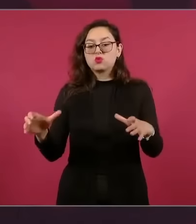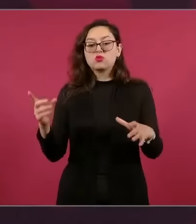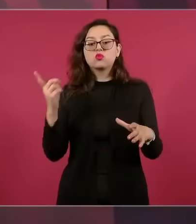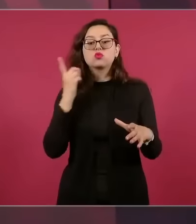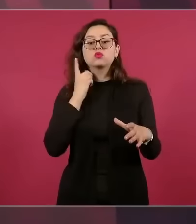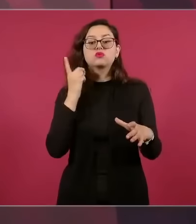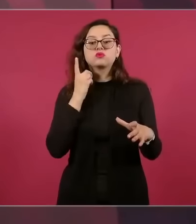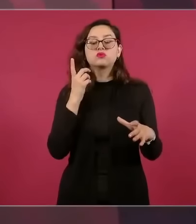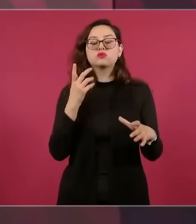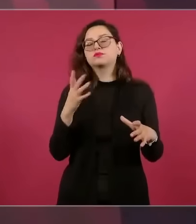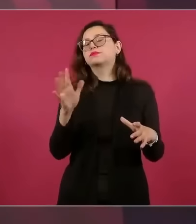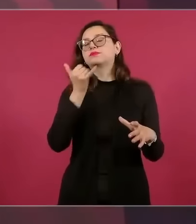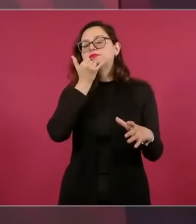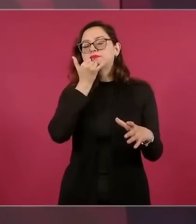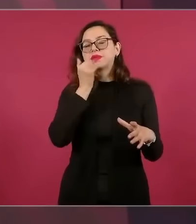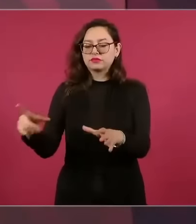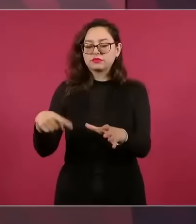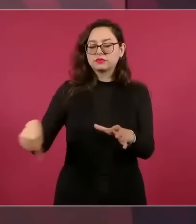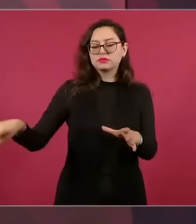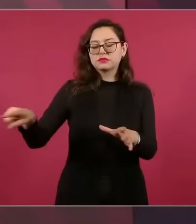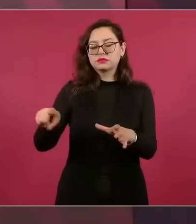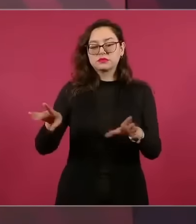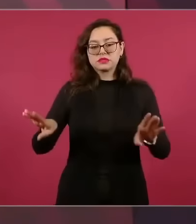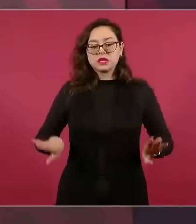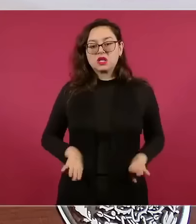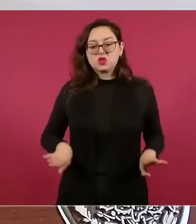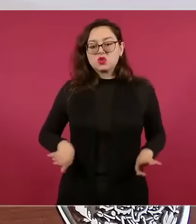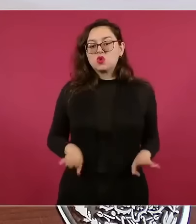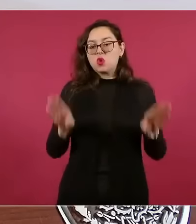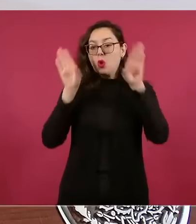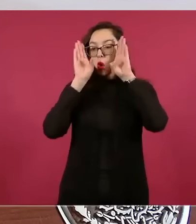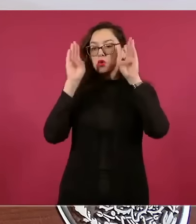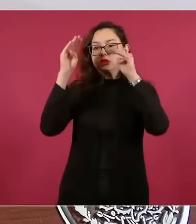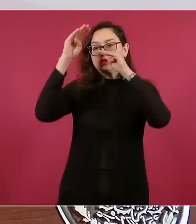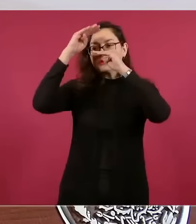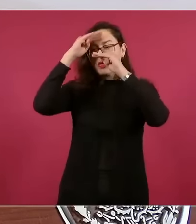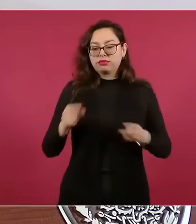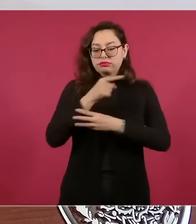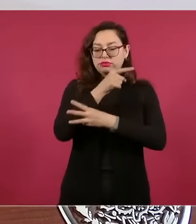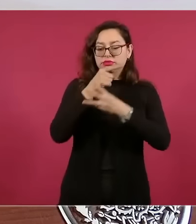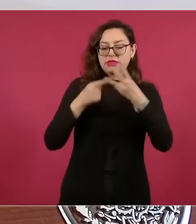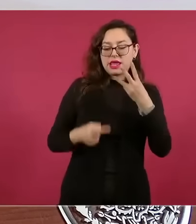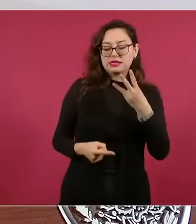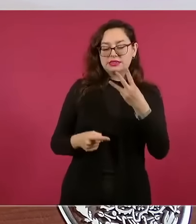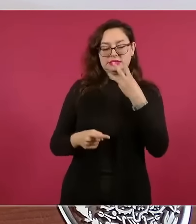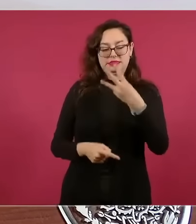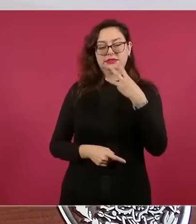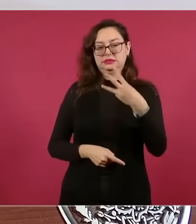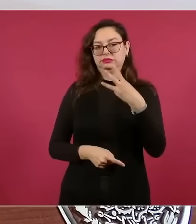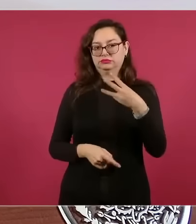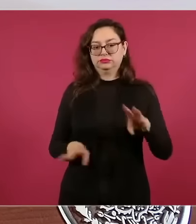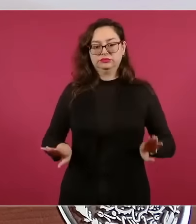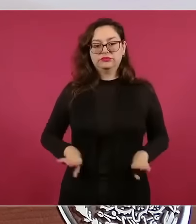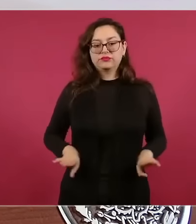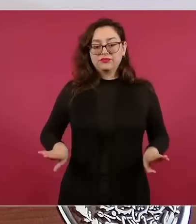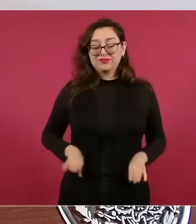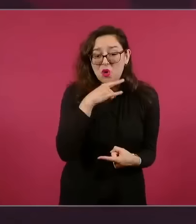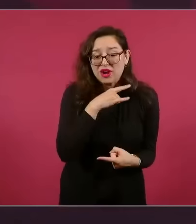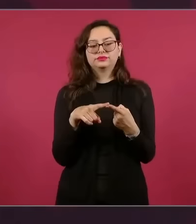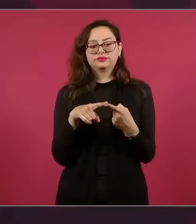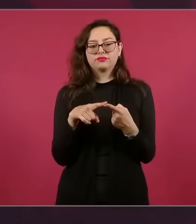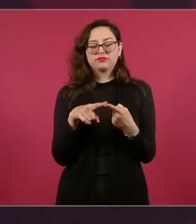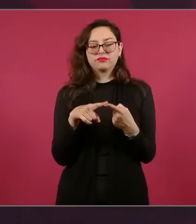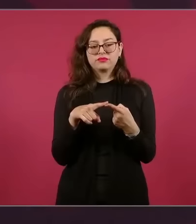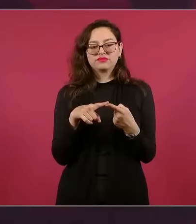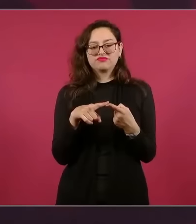tres características, en eso no me equivoco, no me he equivocado todavía. Una, que son muy hipócritas,